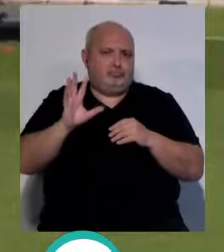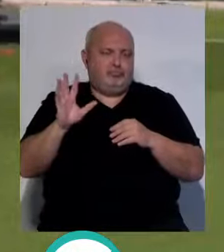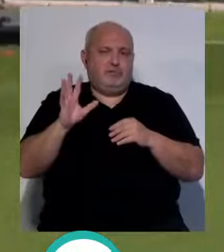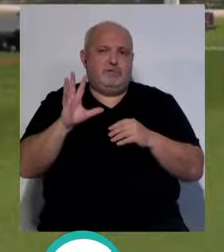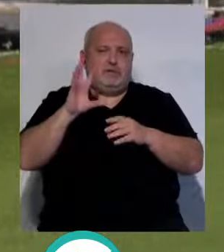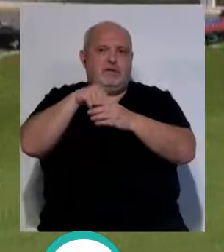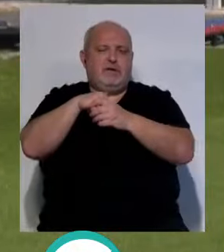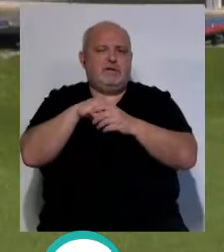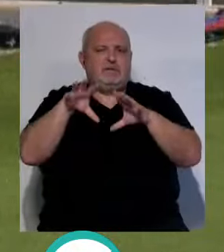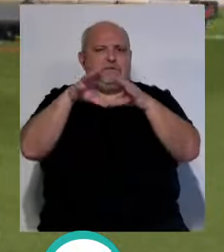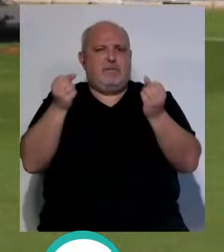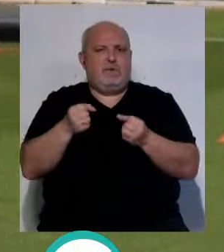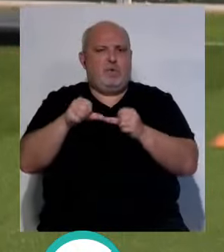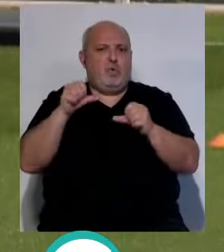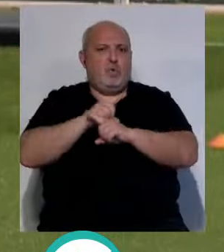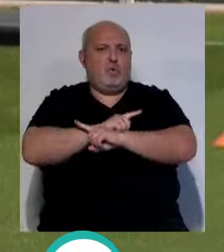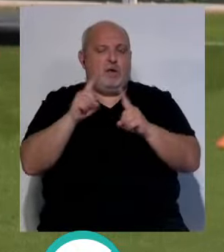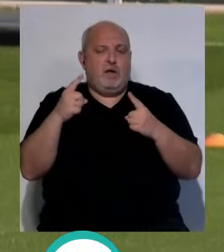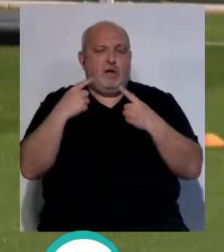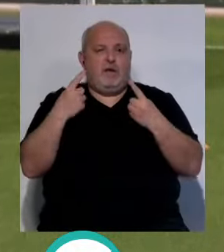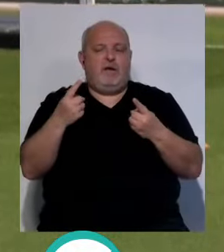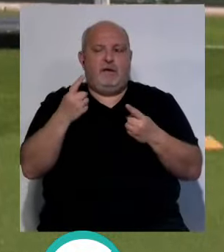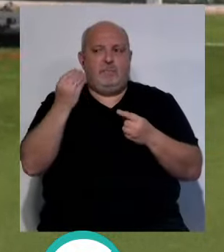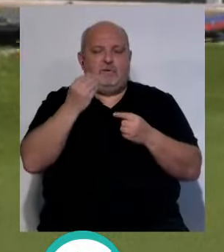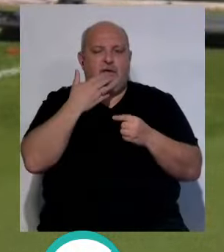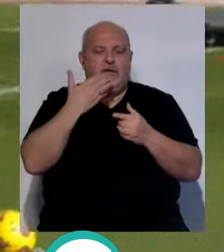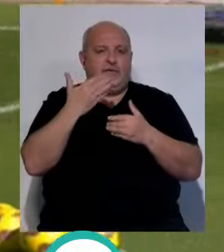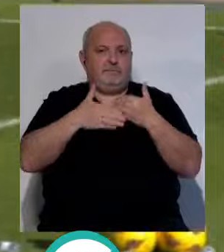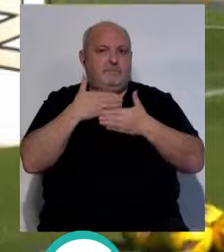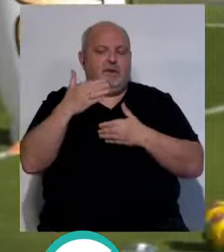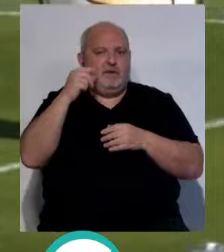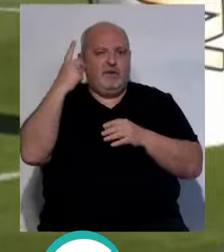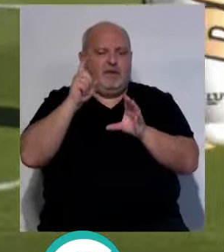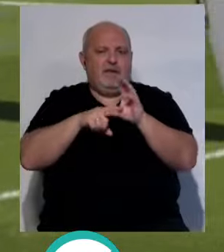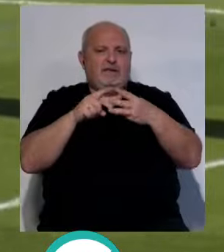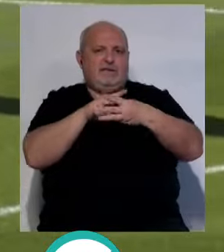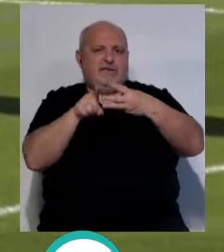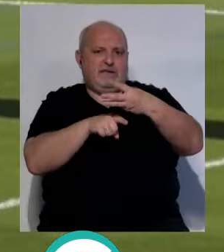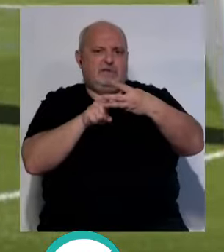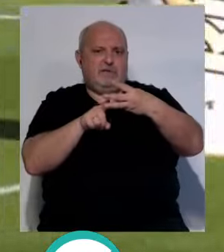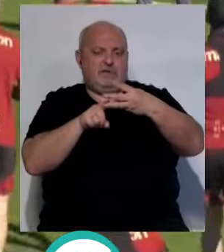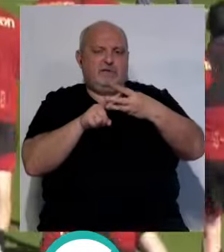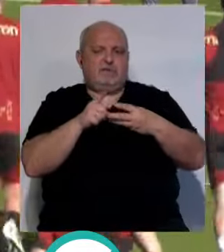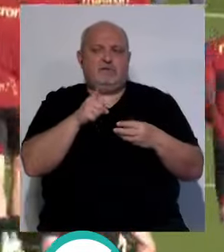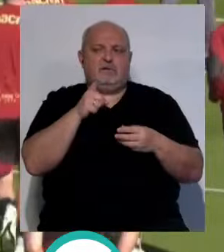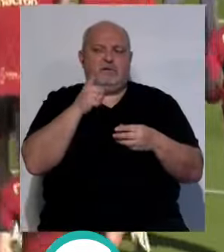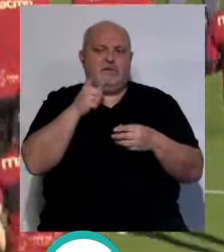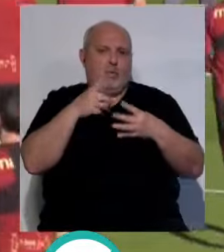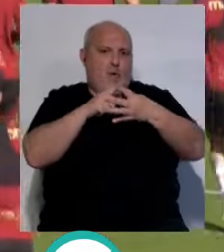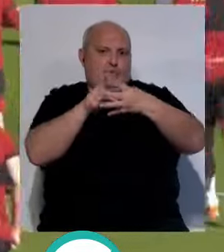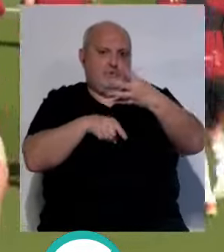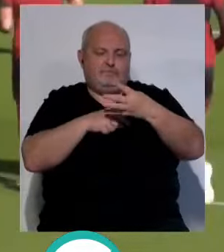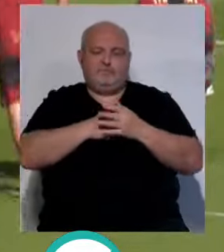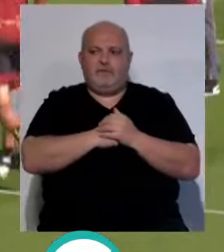Meterse en Champions un equipo. Nadie a partir de la temporada pensaba que el Girona iba a entre los tres primeros. Iba a terminar entre los tres primeros, entre los cuatro primeros.